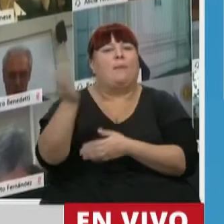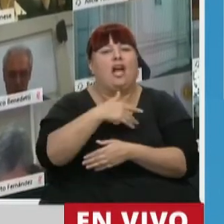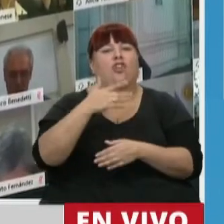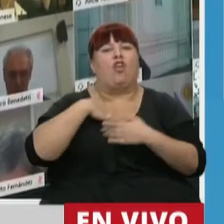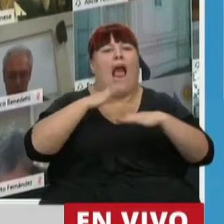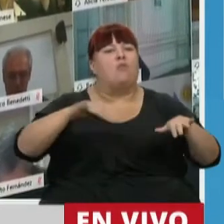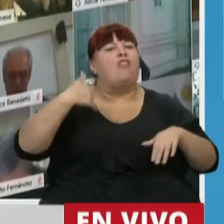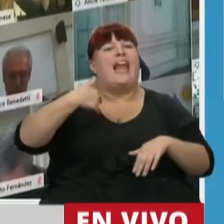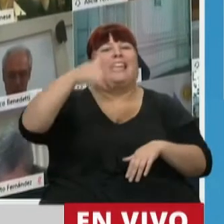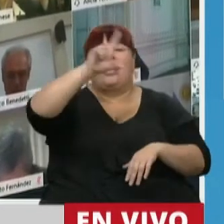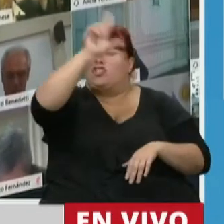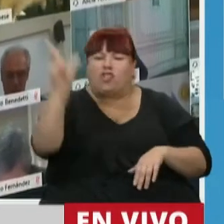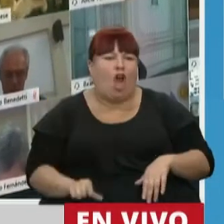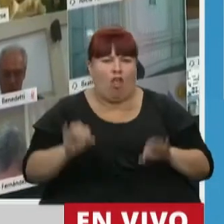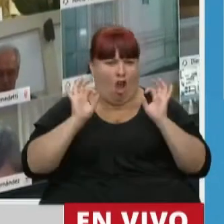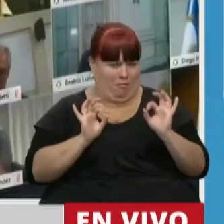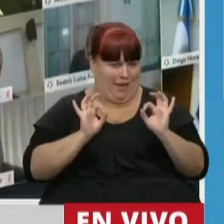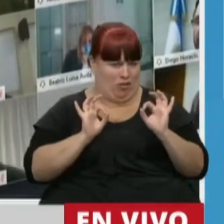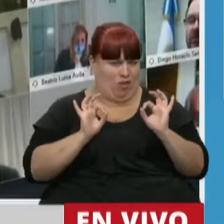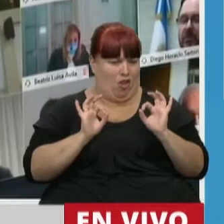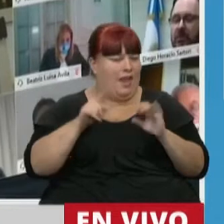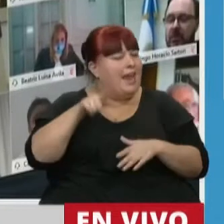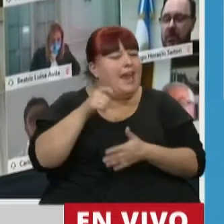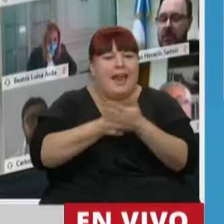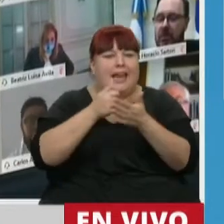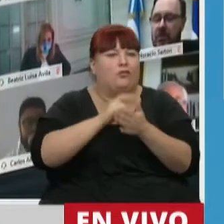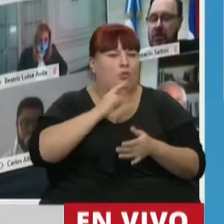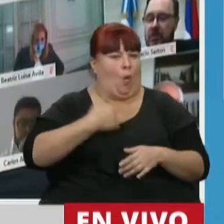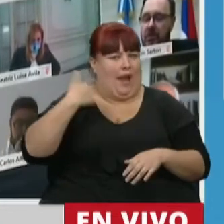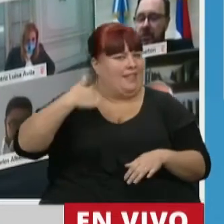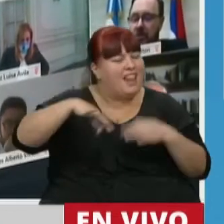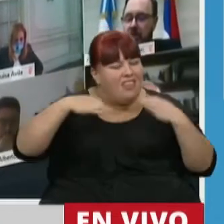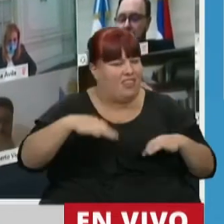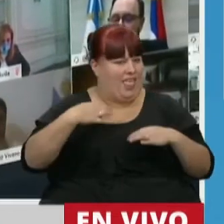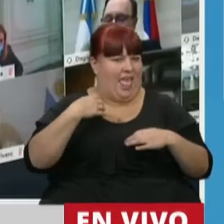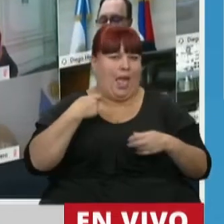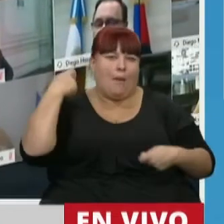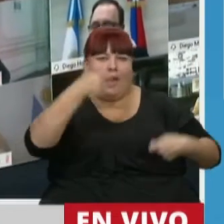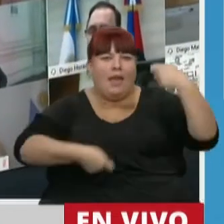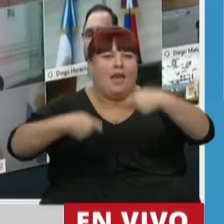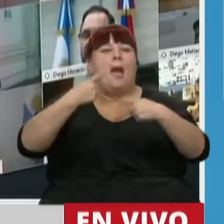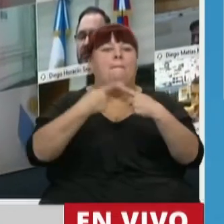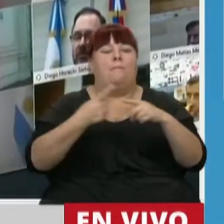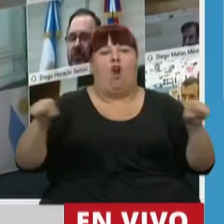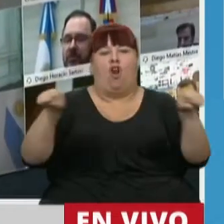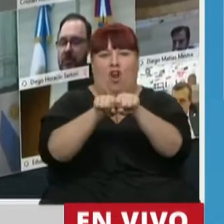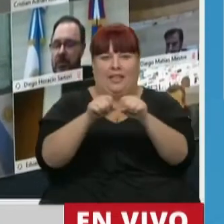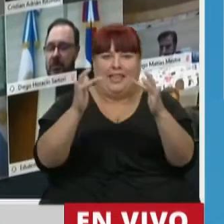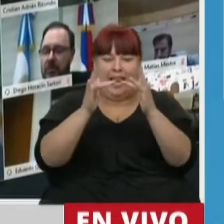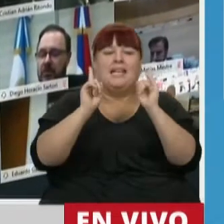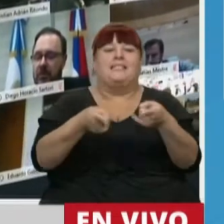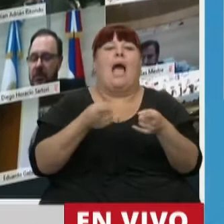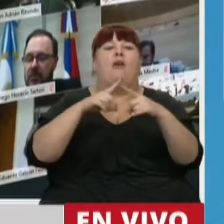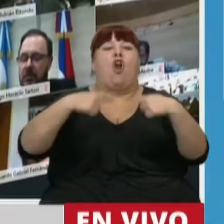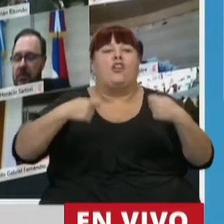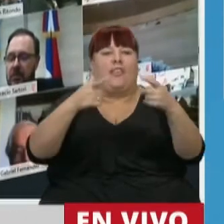argentinos, para todos. Es el desafío de la Argentina que tiene que seguir invirtiendo en conectividad y en recursos